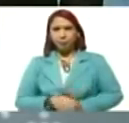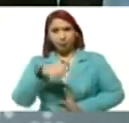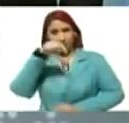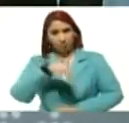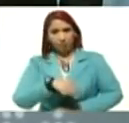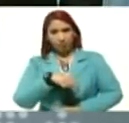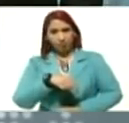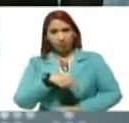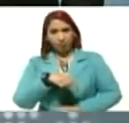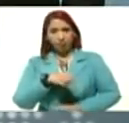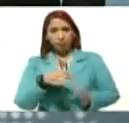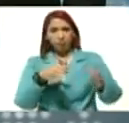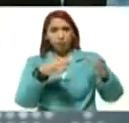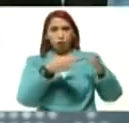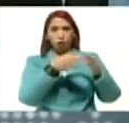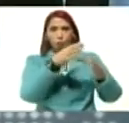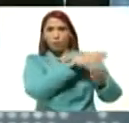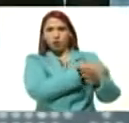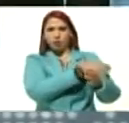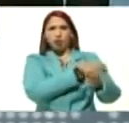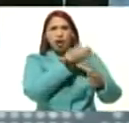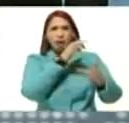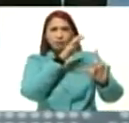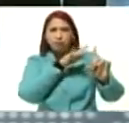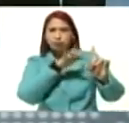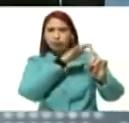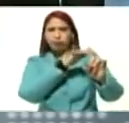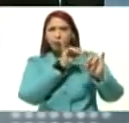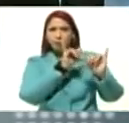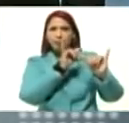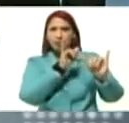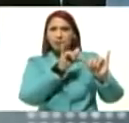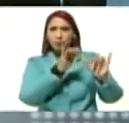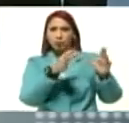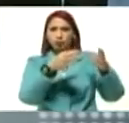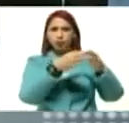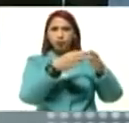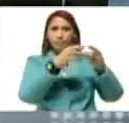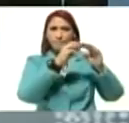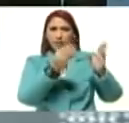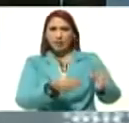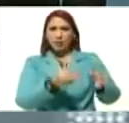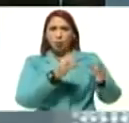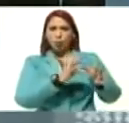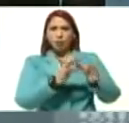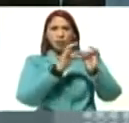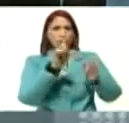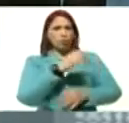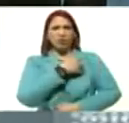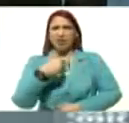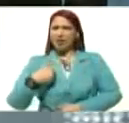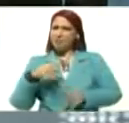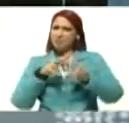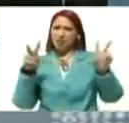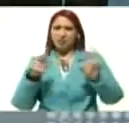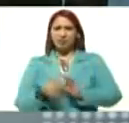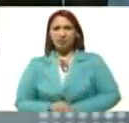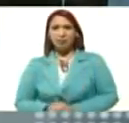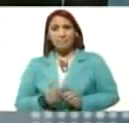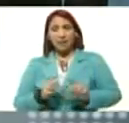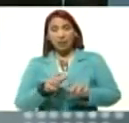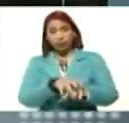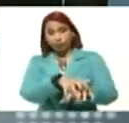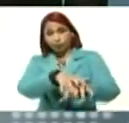la plataforma de la unidad, están conspirando, desde la propia plataforma de la unidad, no quieren paz, pero la gran